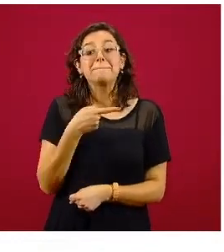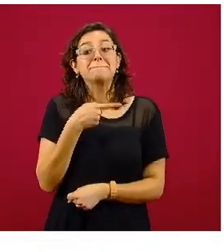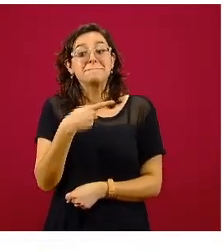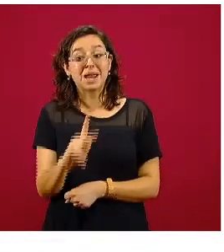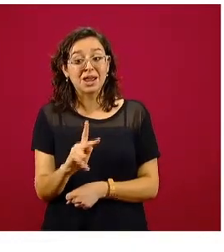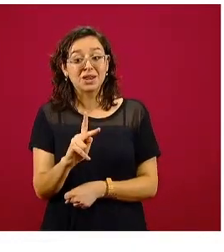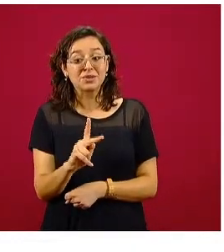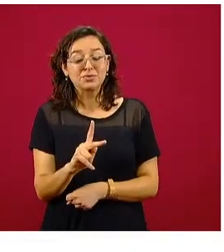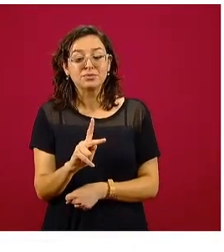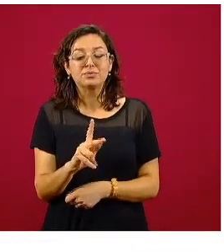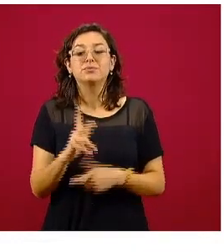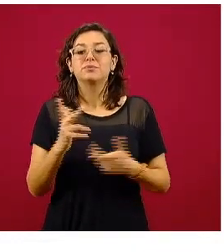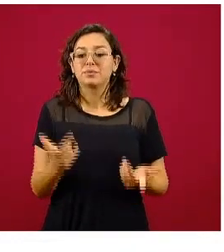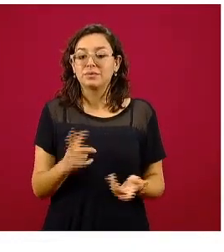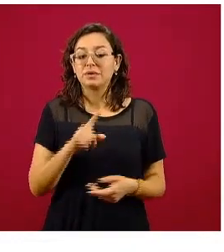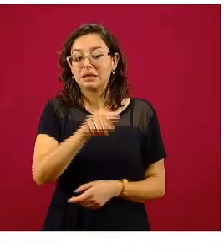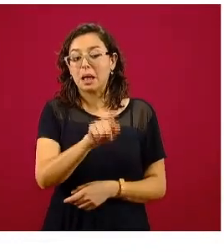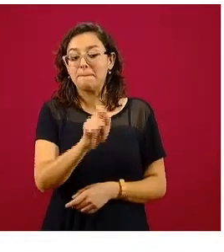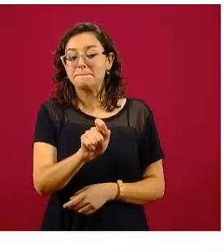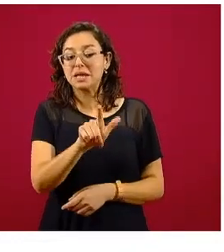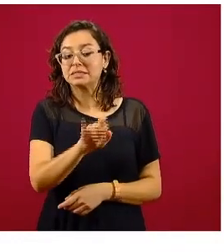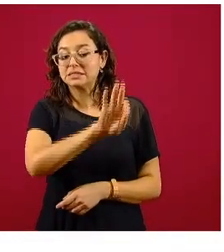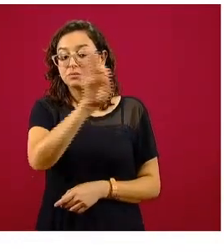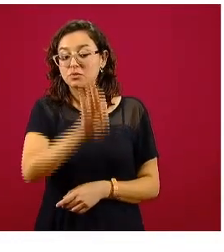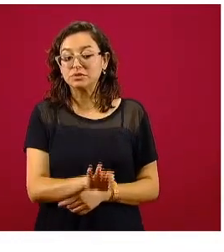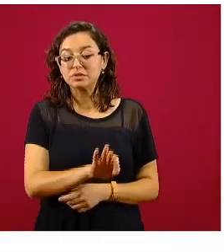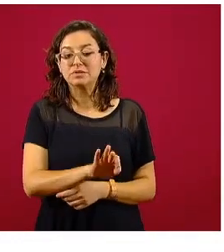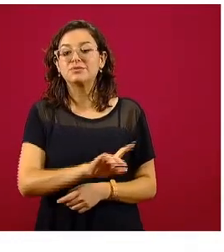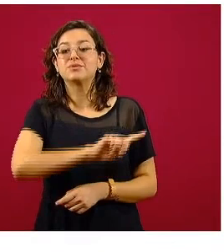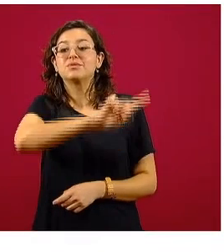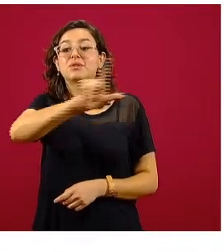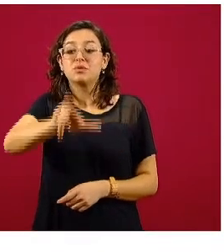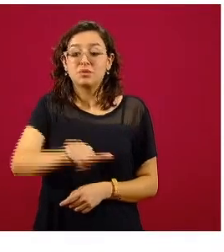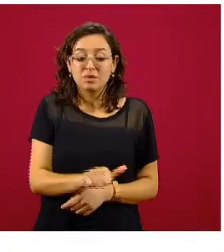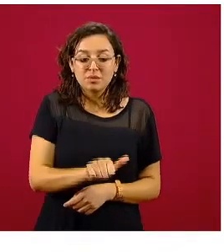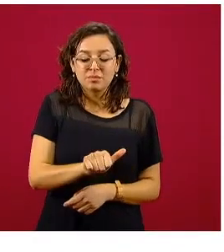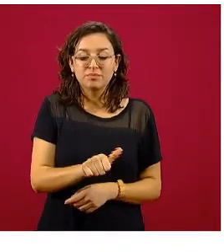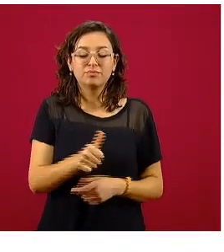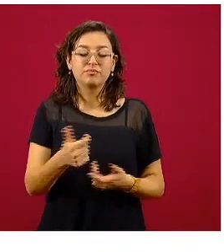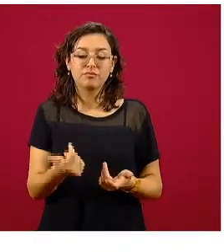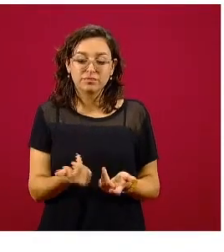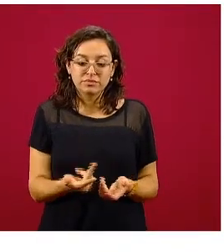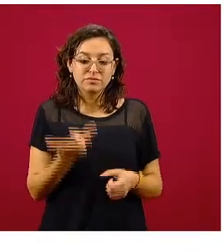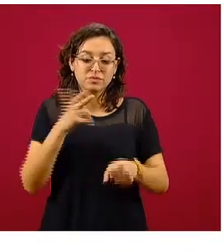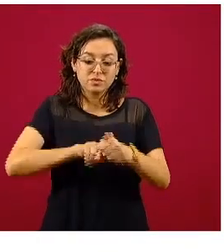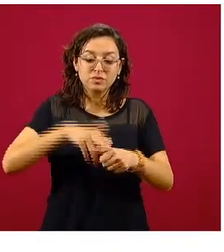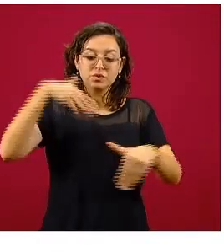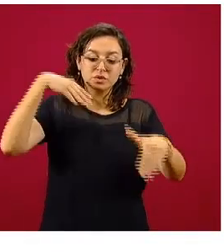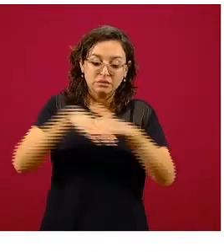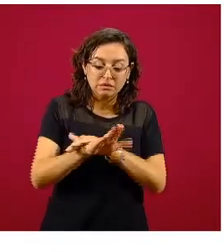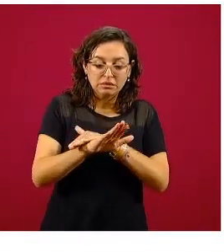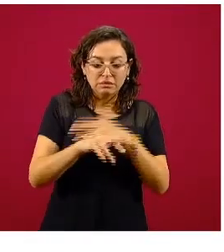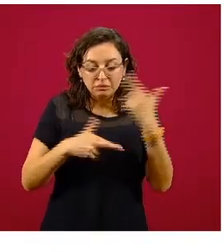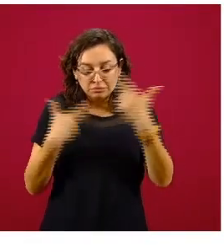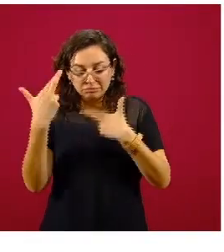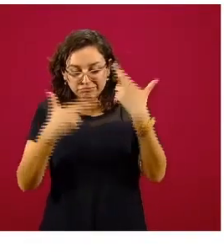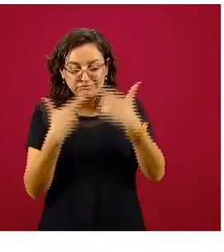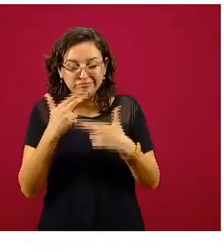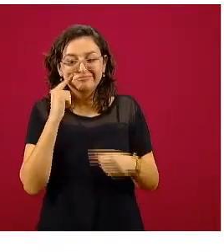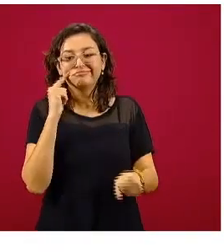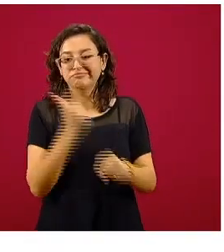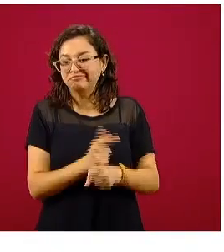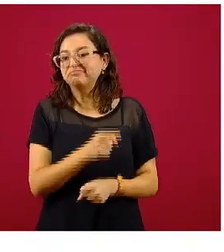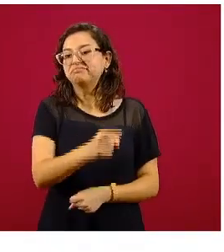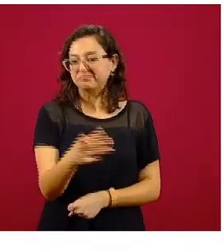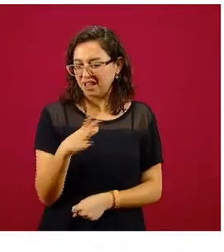Sin embargo, en este grupo de 27%, posterior a su atención, en un número importante de ellos, se pudo